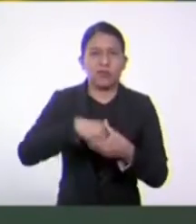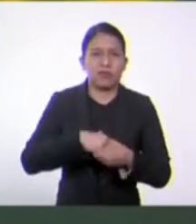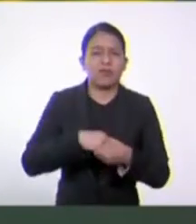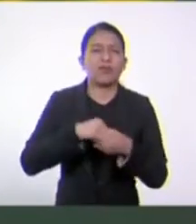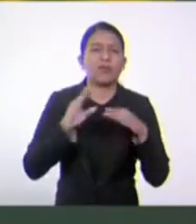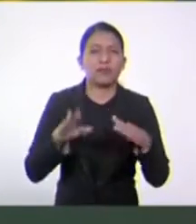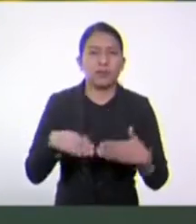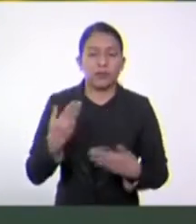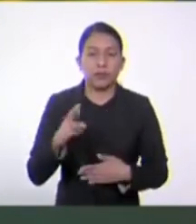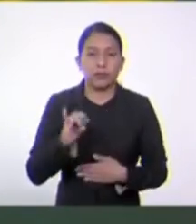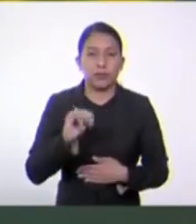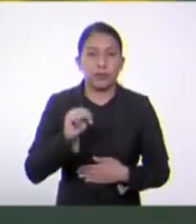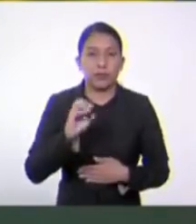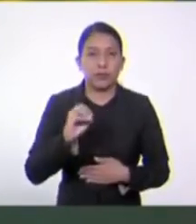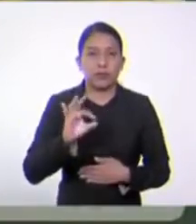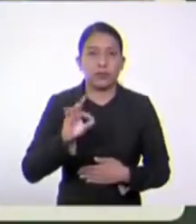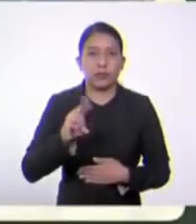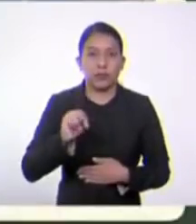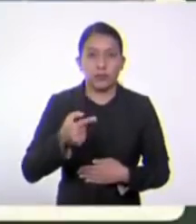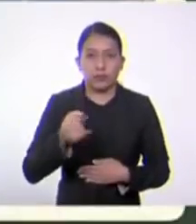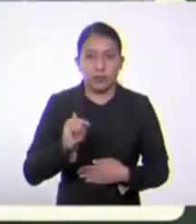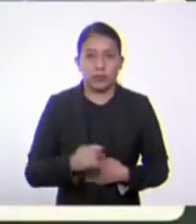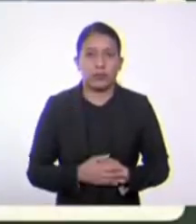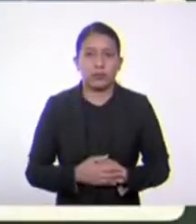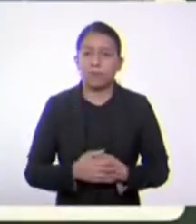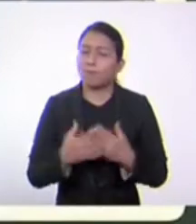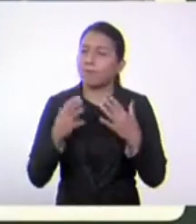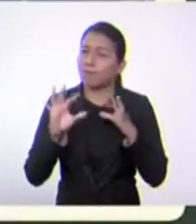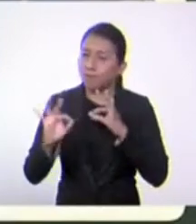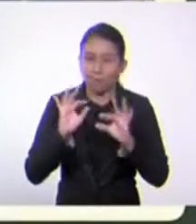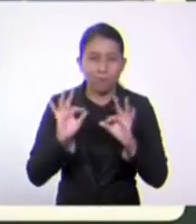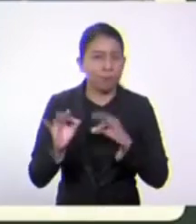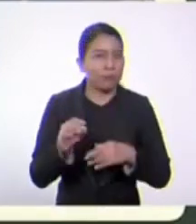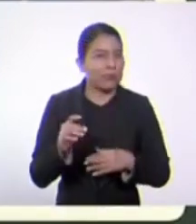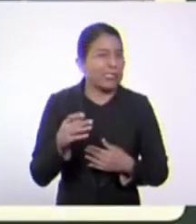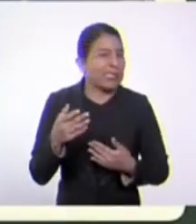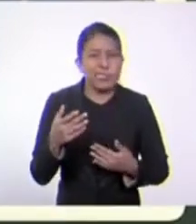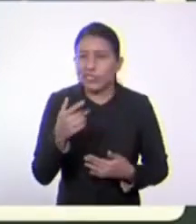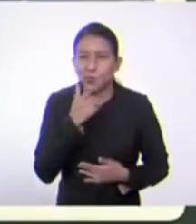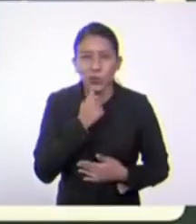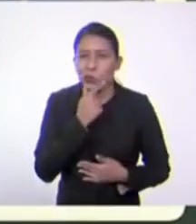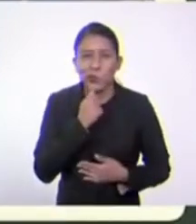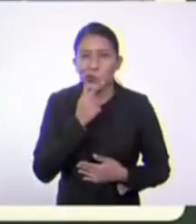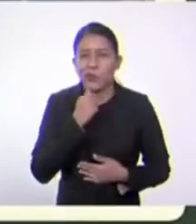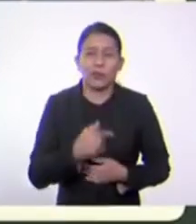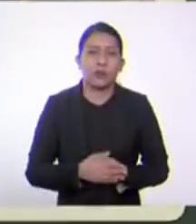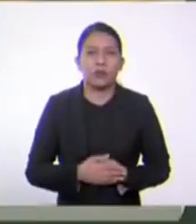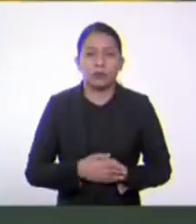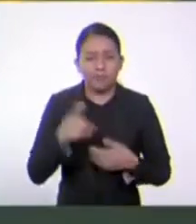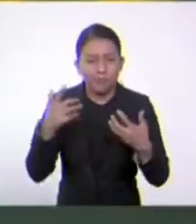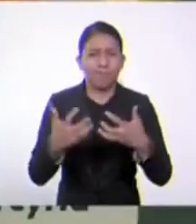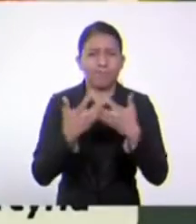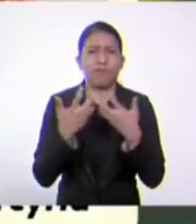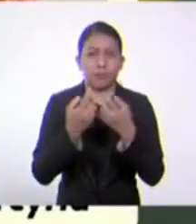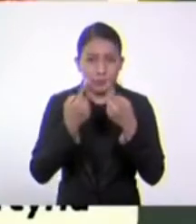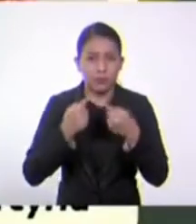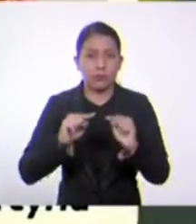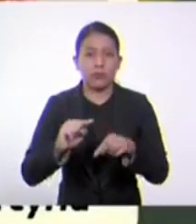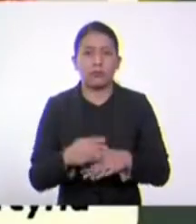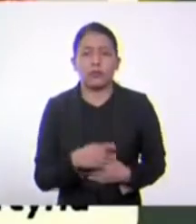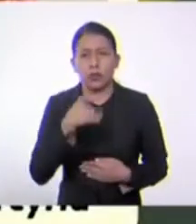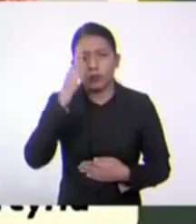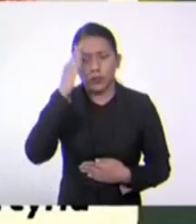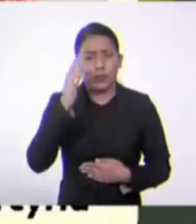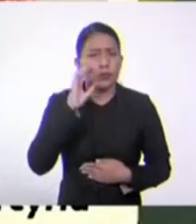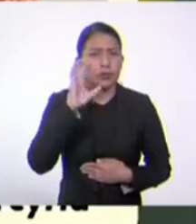fungi. Sin embargo, muchos no están convencidos de ello y siguen estudiándolo para poder